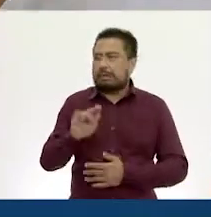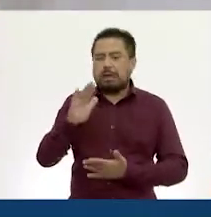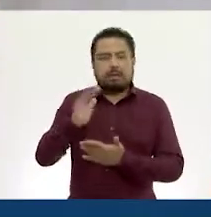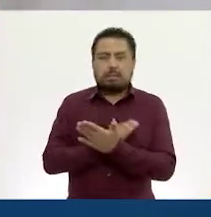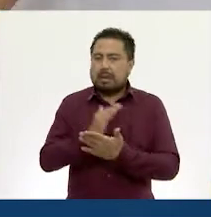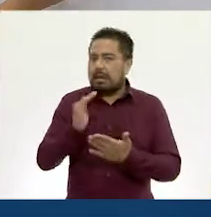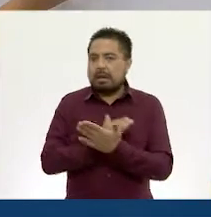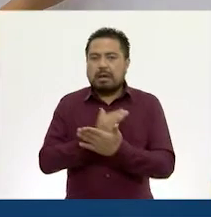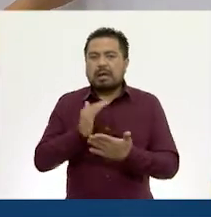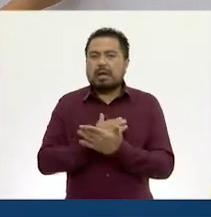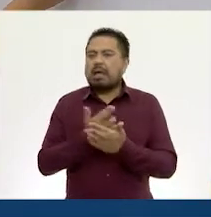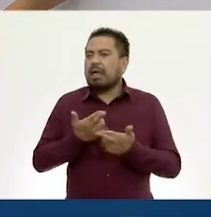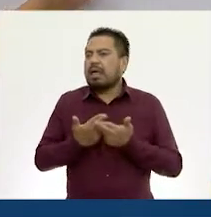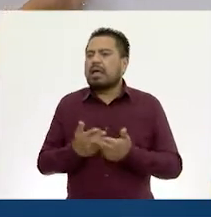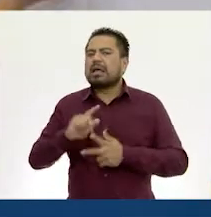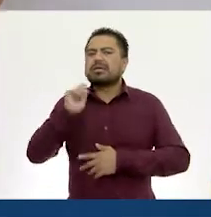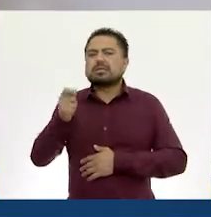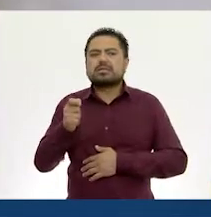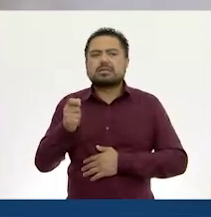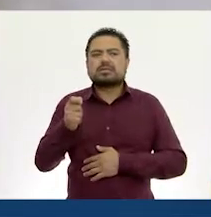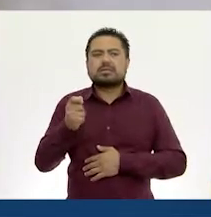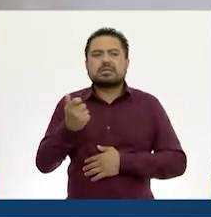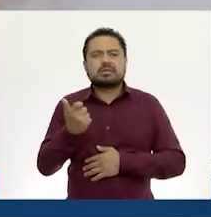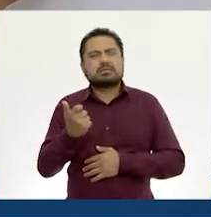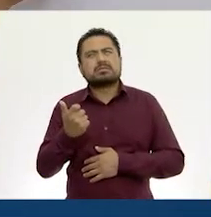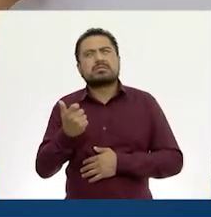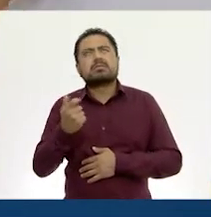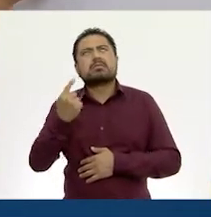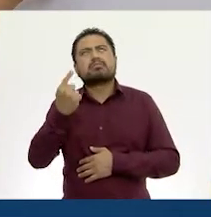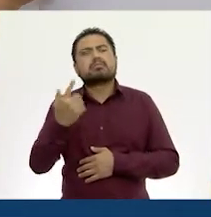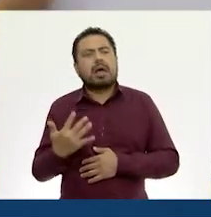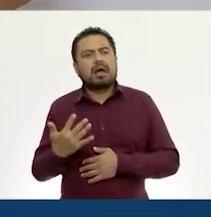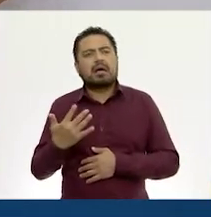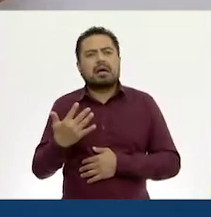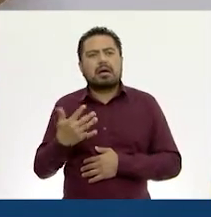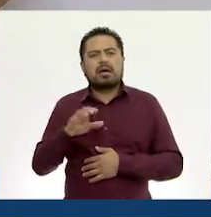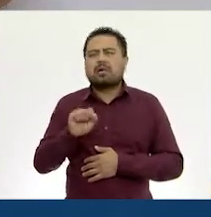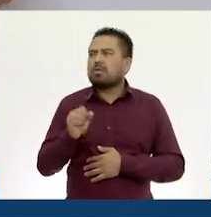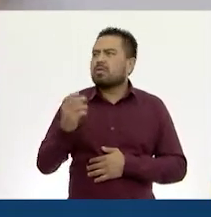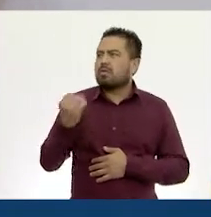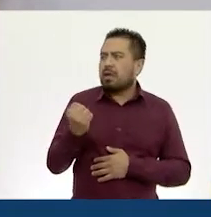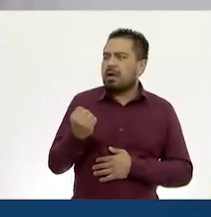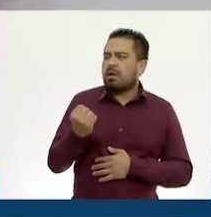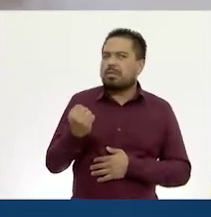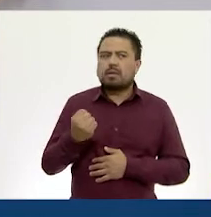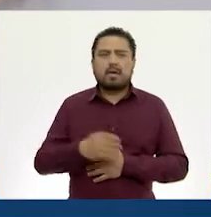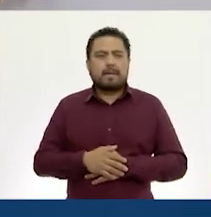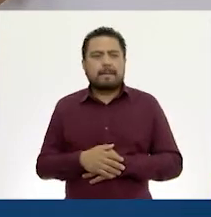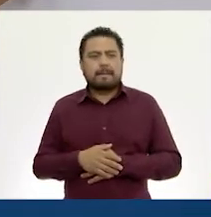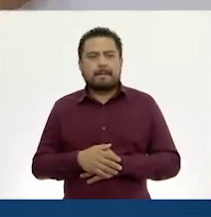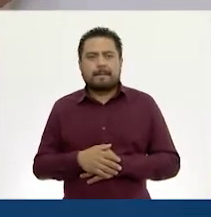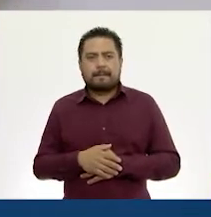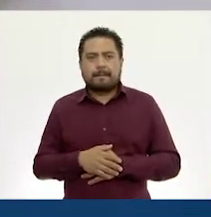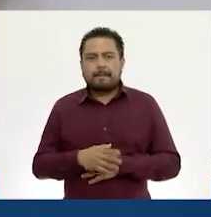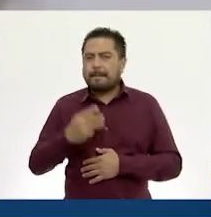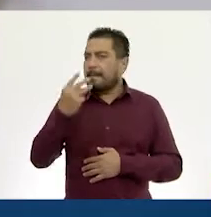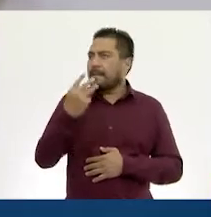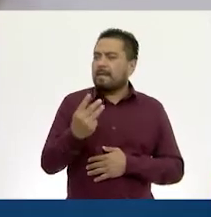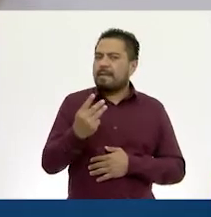sobró fue 5 y vamos. 1, 9, 3